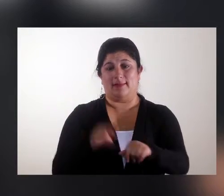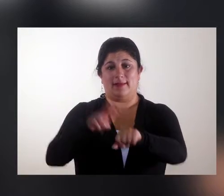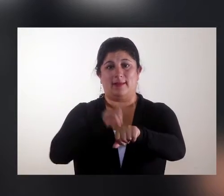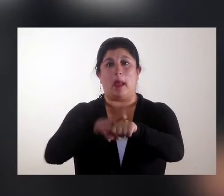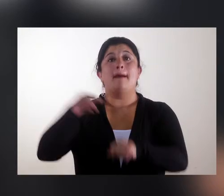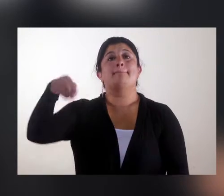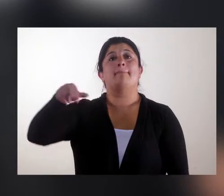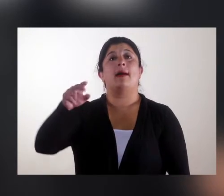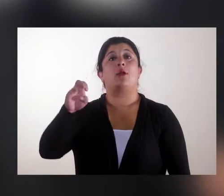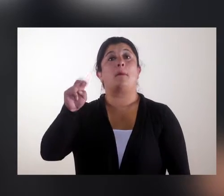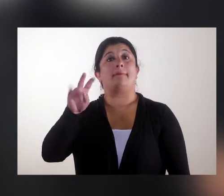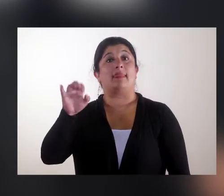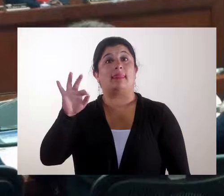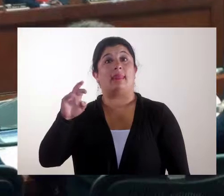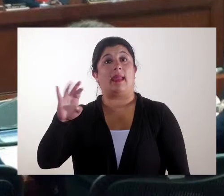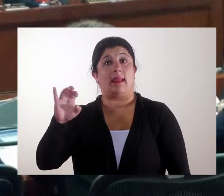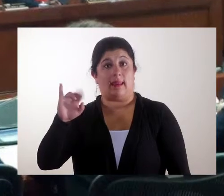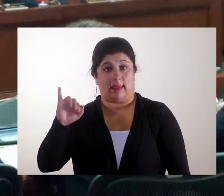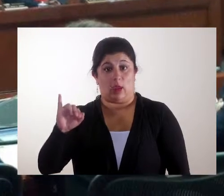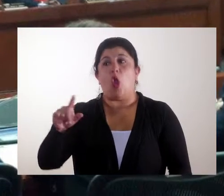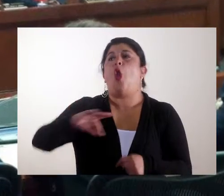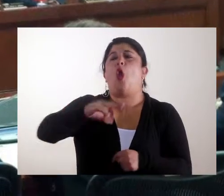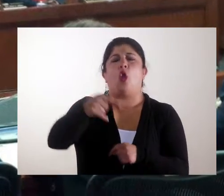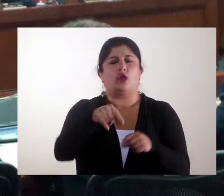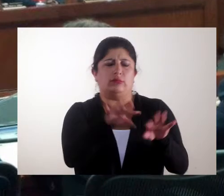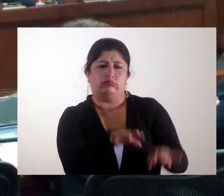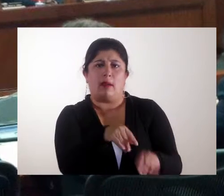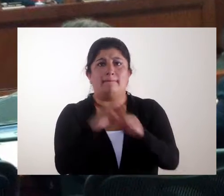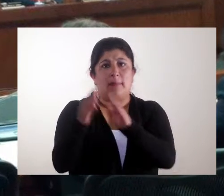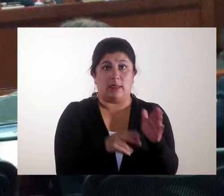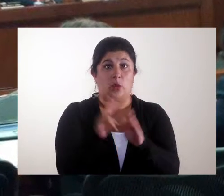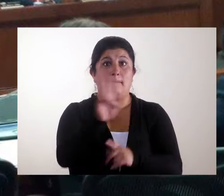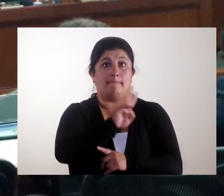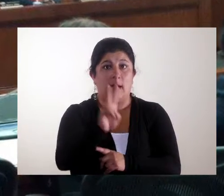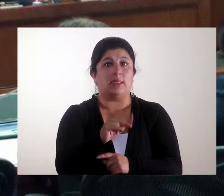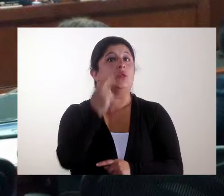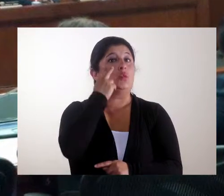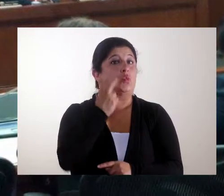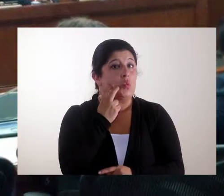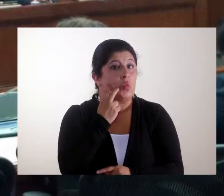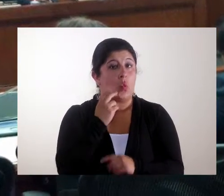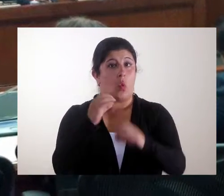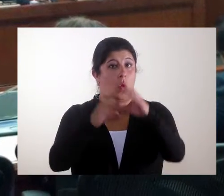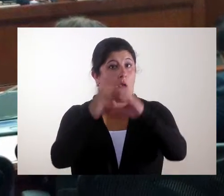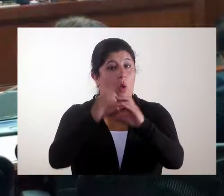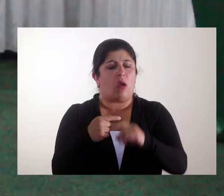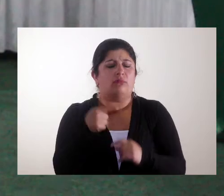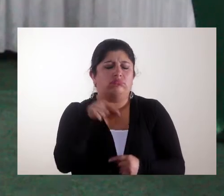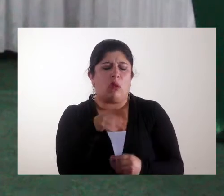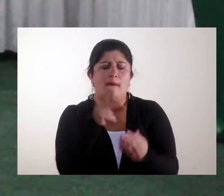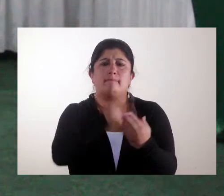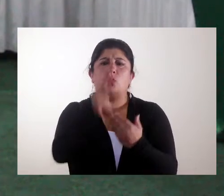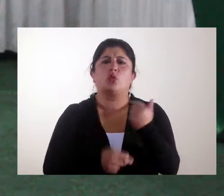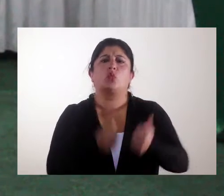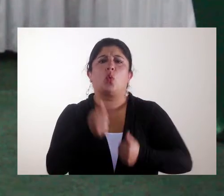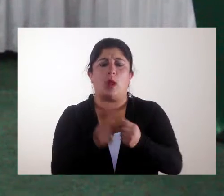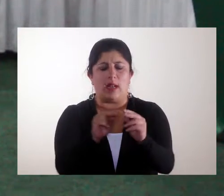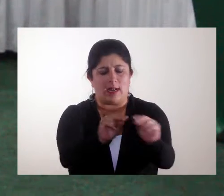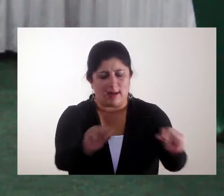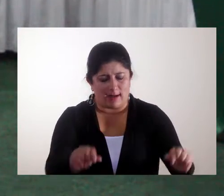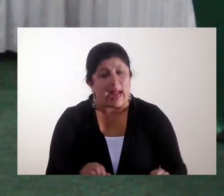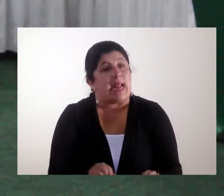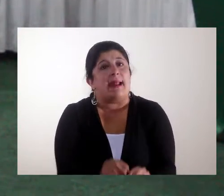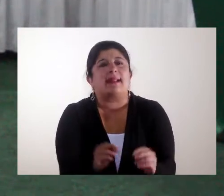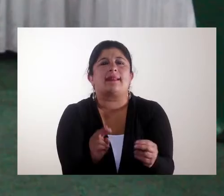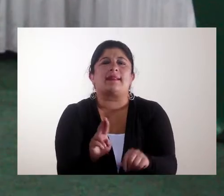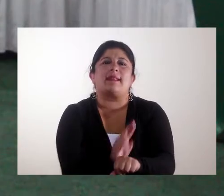de Planeación de Nariño, Mario Viteri, radicó junto a las secretarías de planeación del Valle, Chocó y Cauca el proyecto de